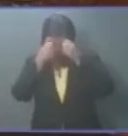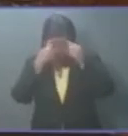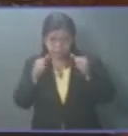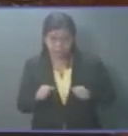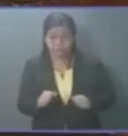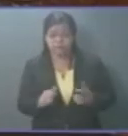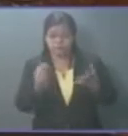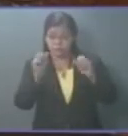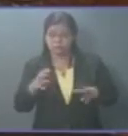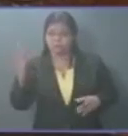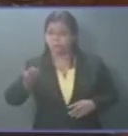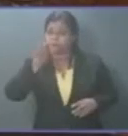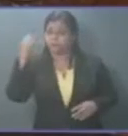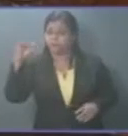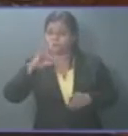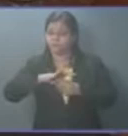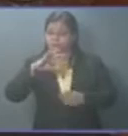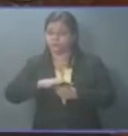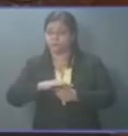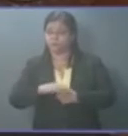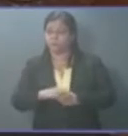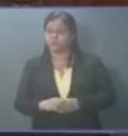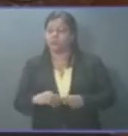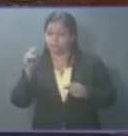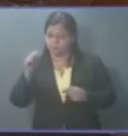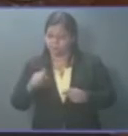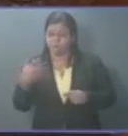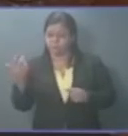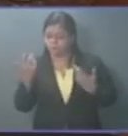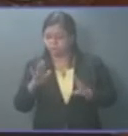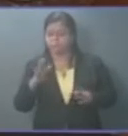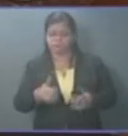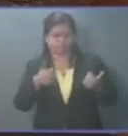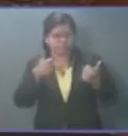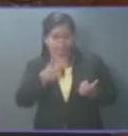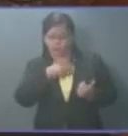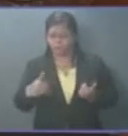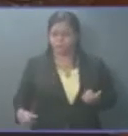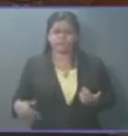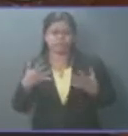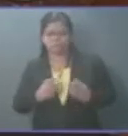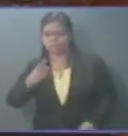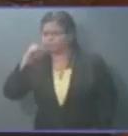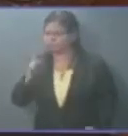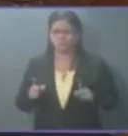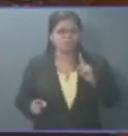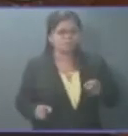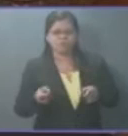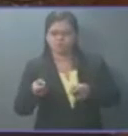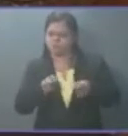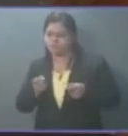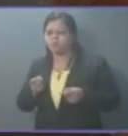ganar las elecciones. Y ahora, como todo buen dictador que quiere concentrar el poder,